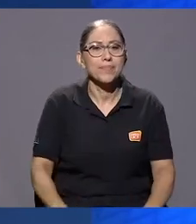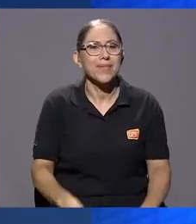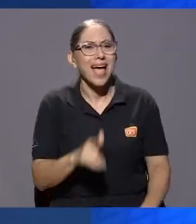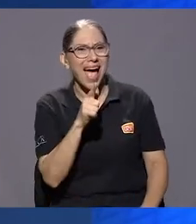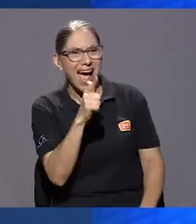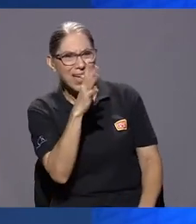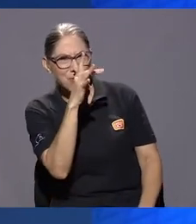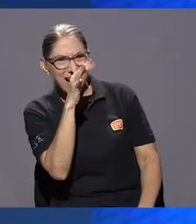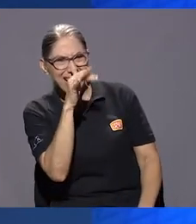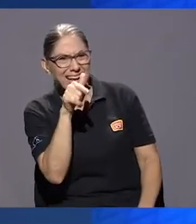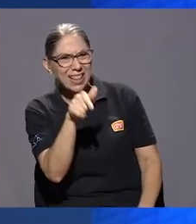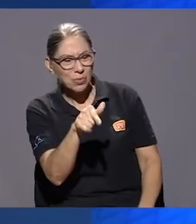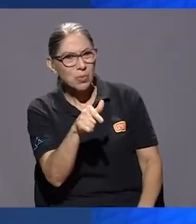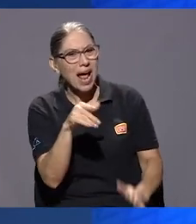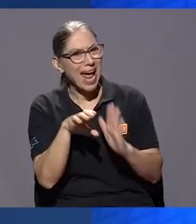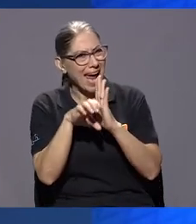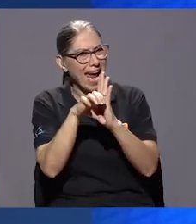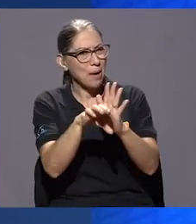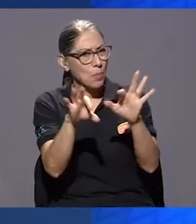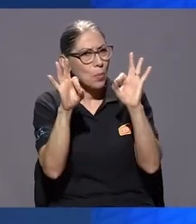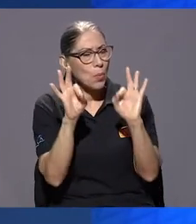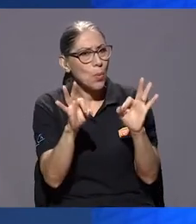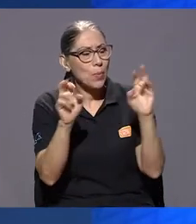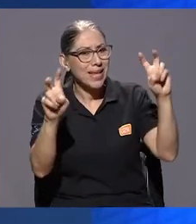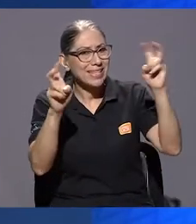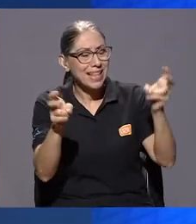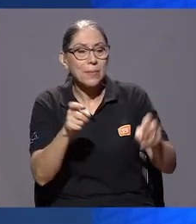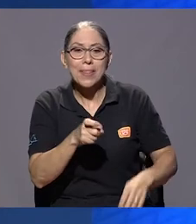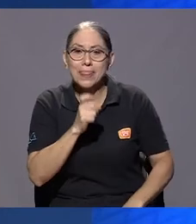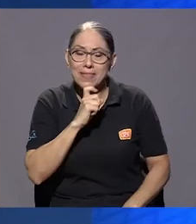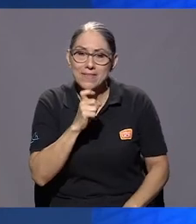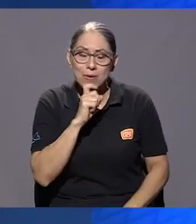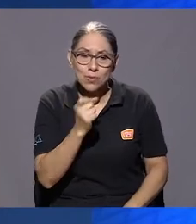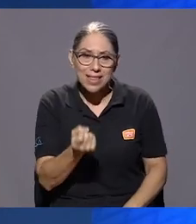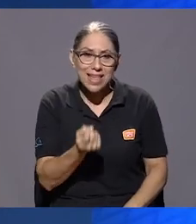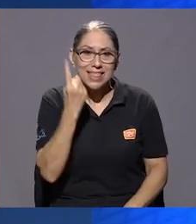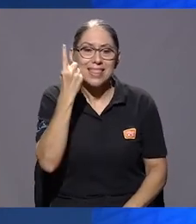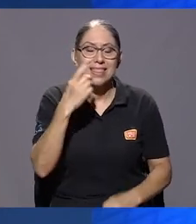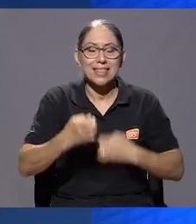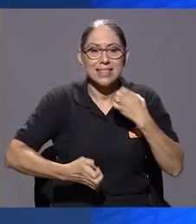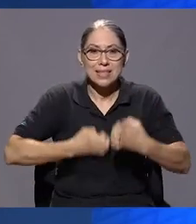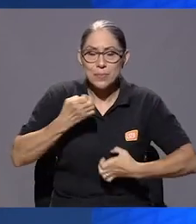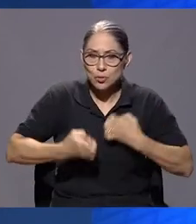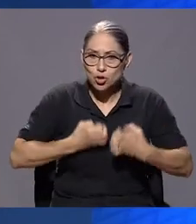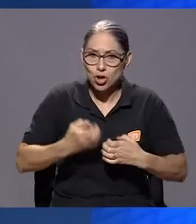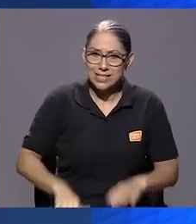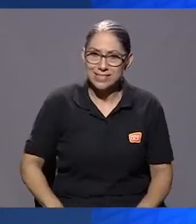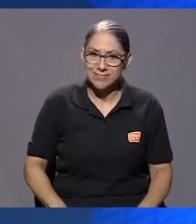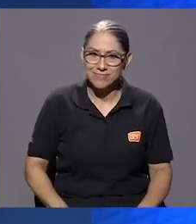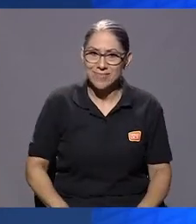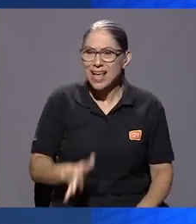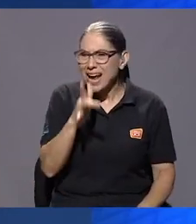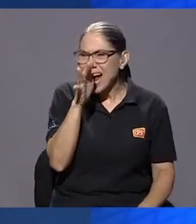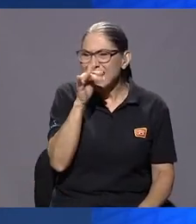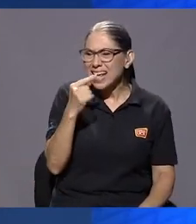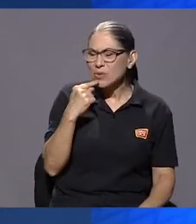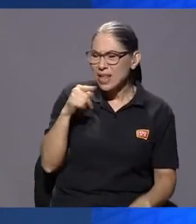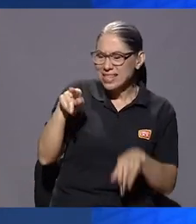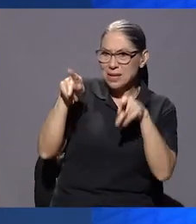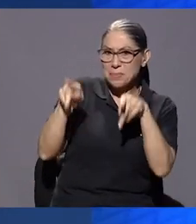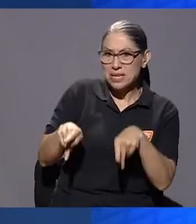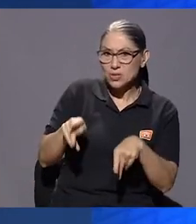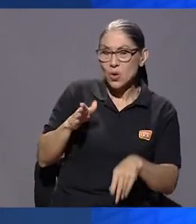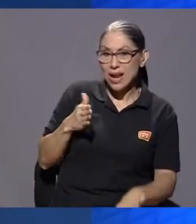bien a este tema de la dificultad de entender las emociones, y es de una persona que está siendo atendida como por un